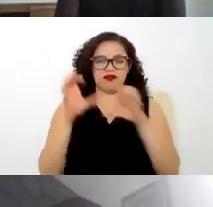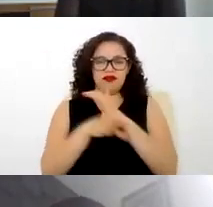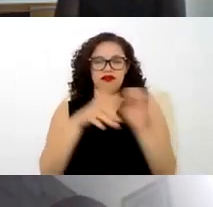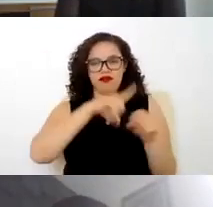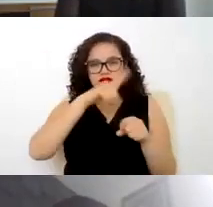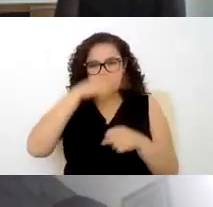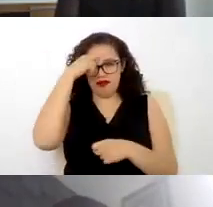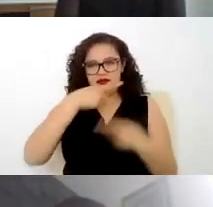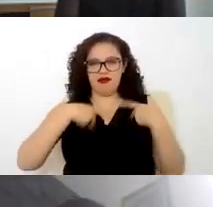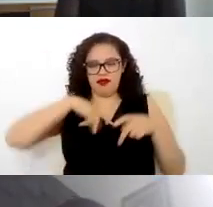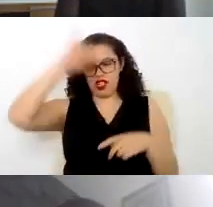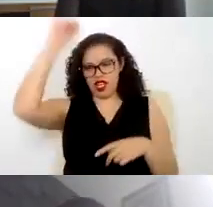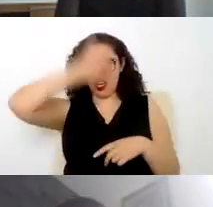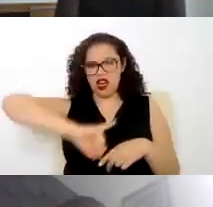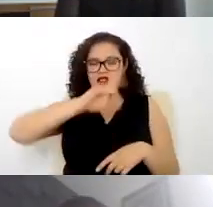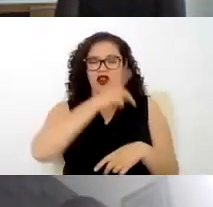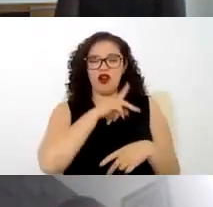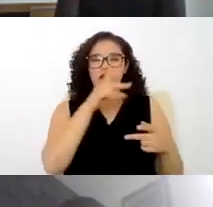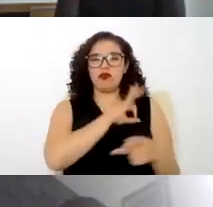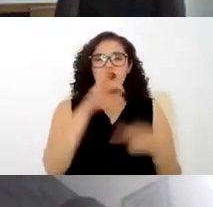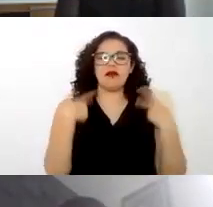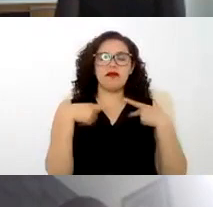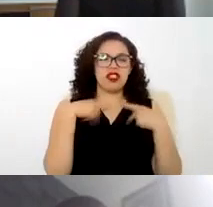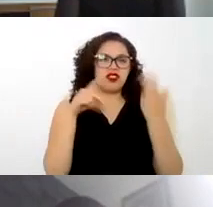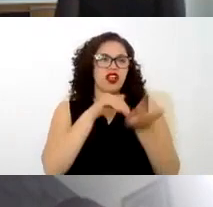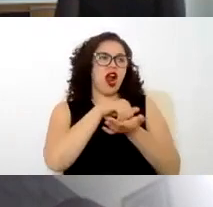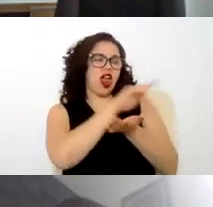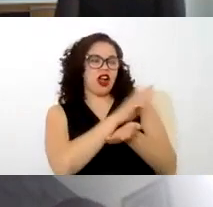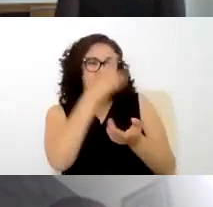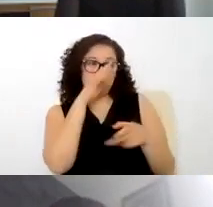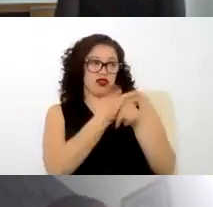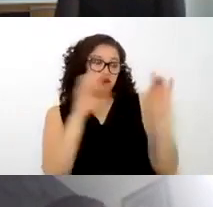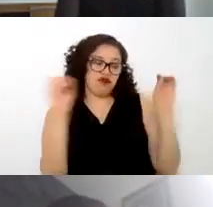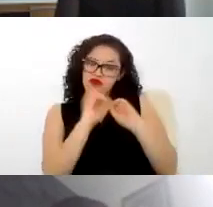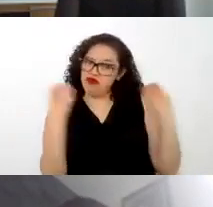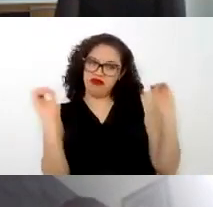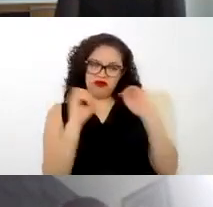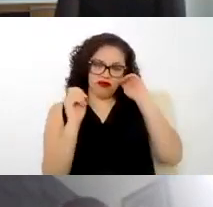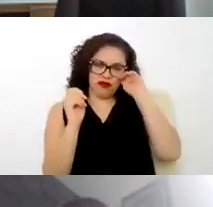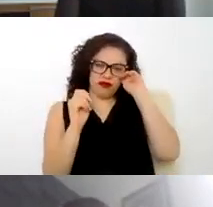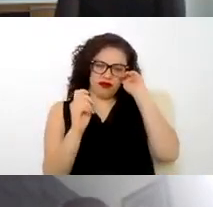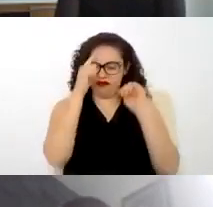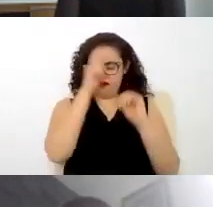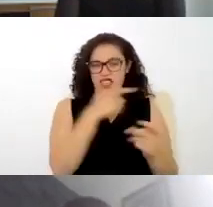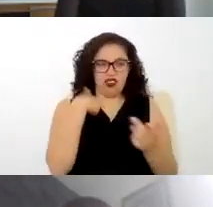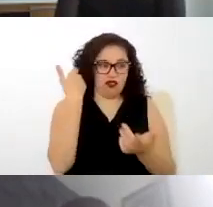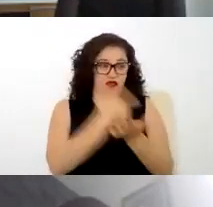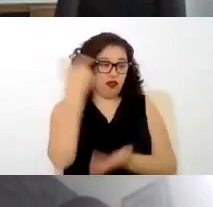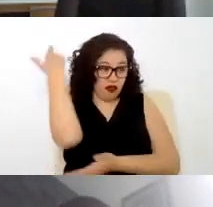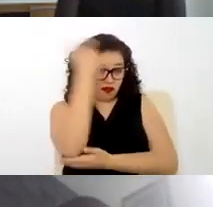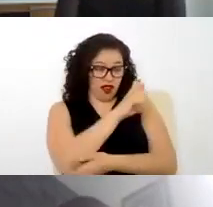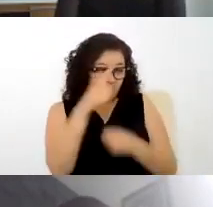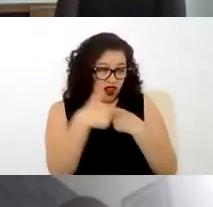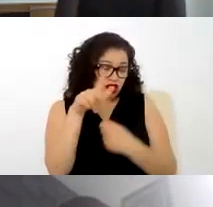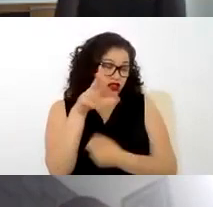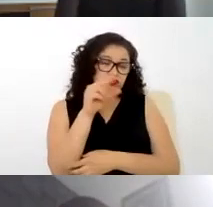el patrón puede rescindir al empleado sin responsabilidad es decir sin tener que indemnizar y en este caso